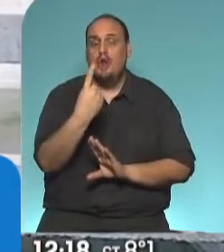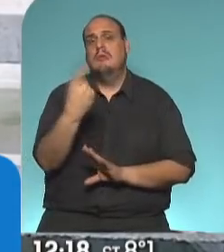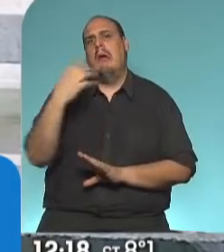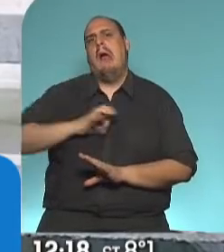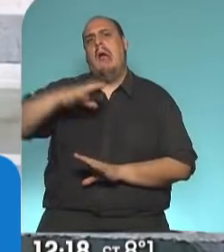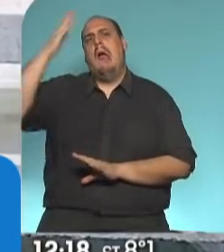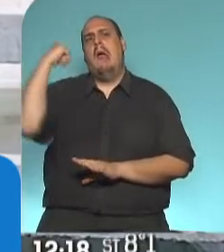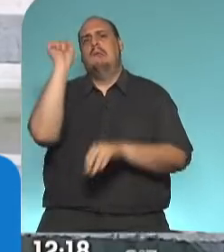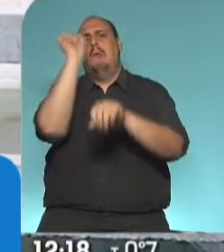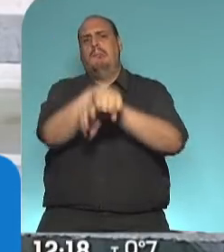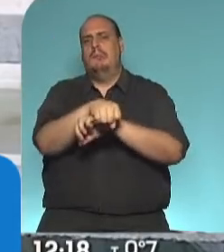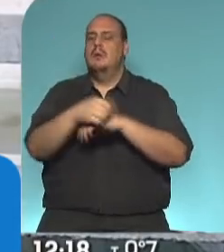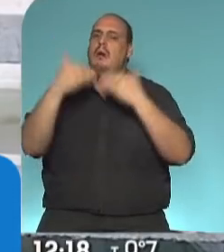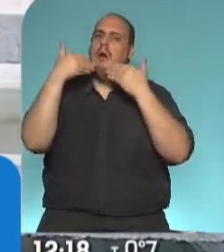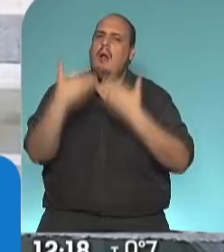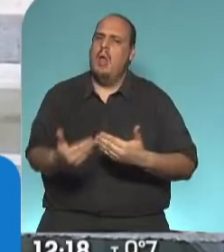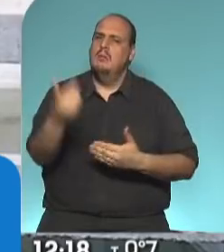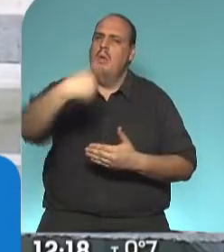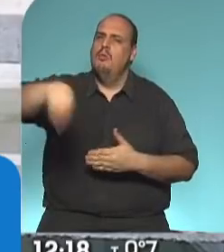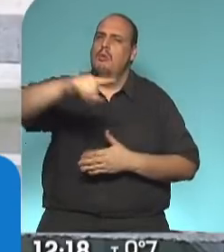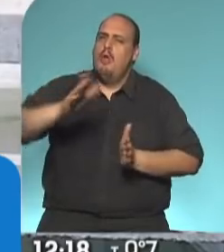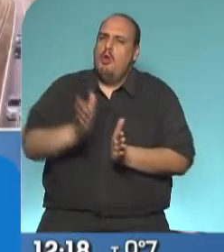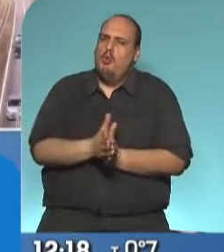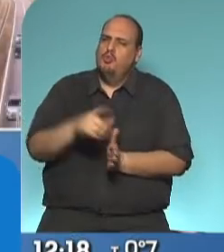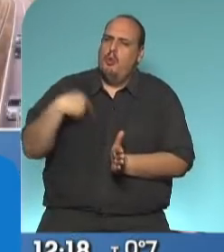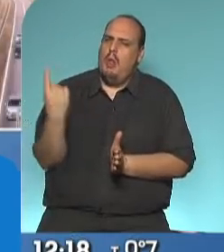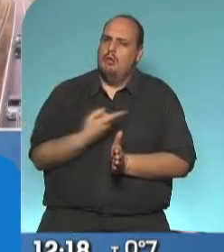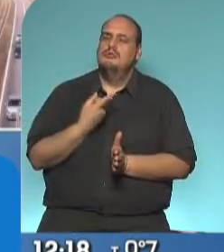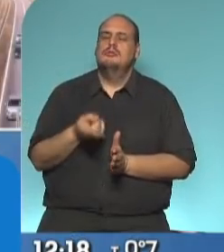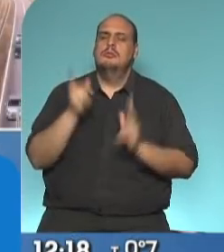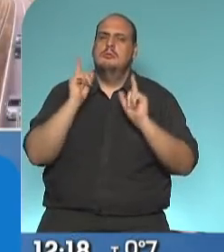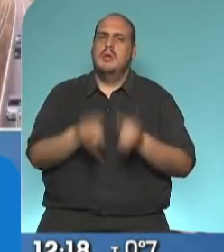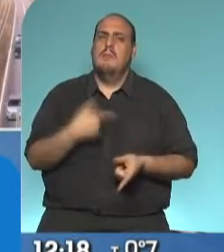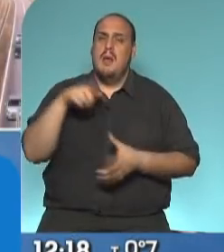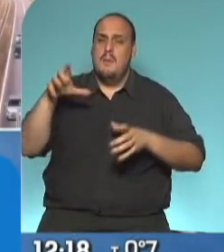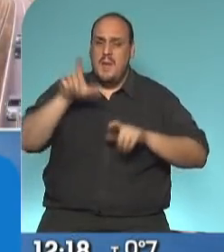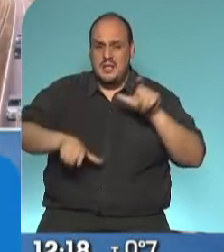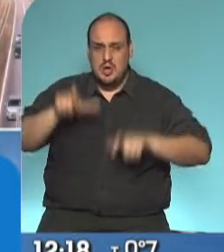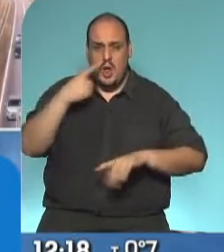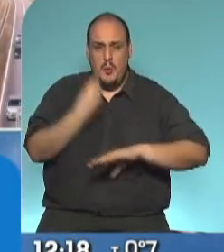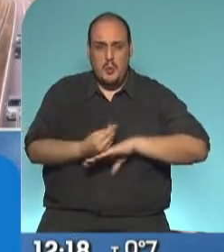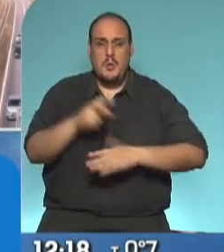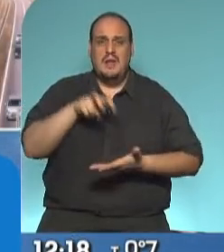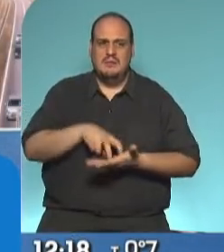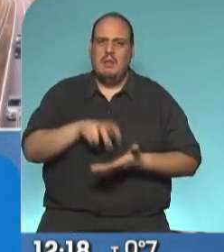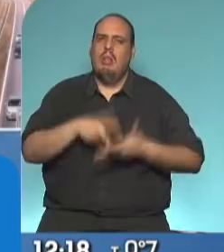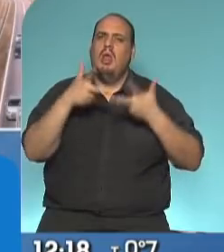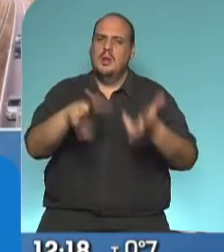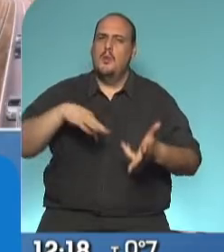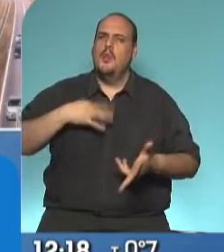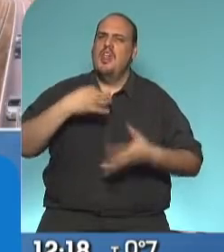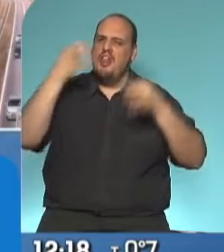por muchos. Gracias a ustedes por acompañarnos y por permitirnos decirle a los salteños que van a poder vivir dignamente.